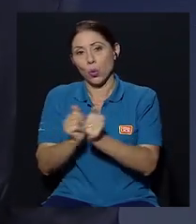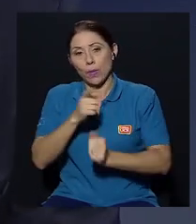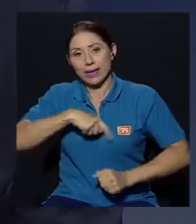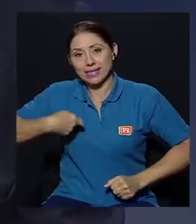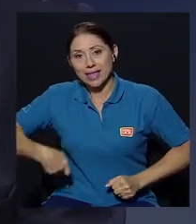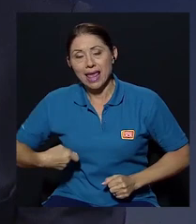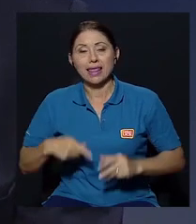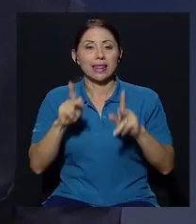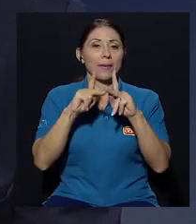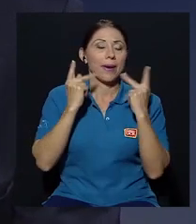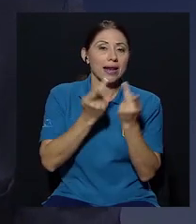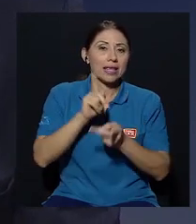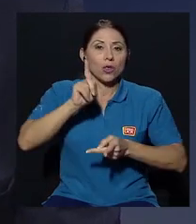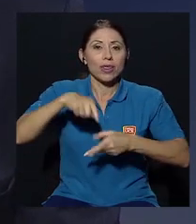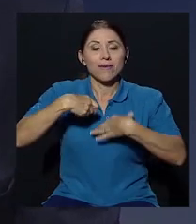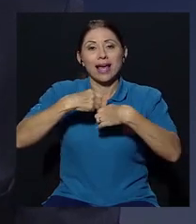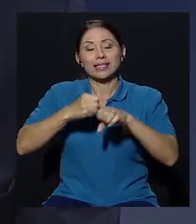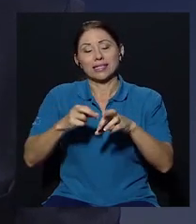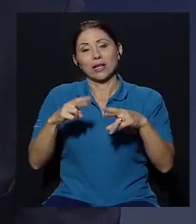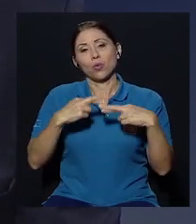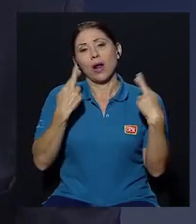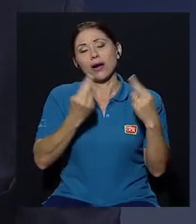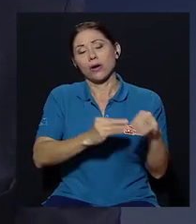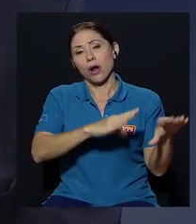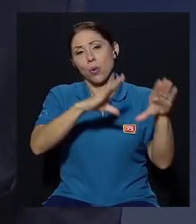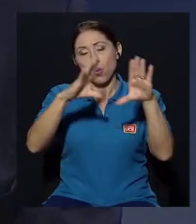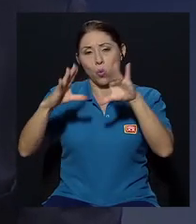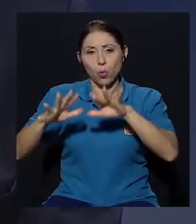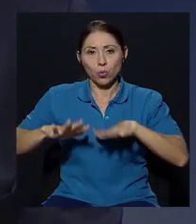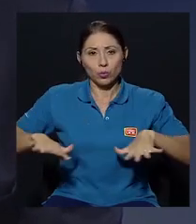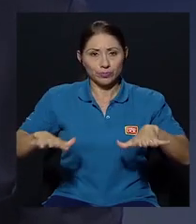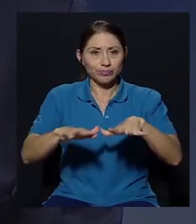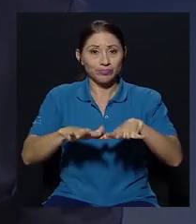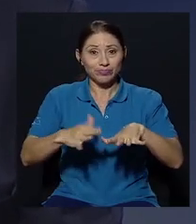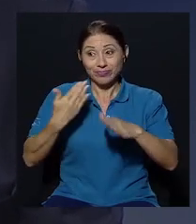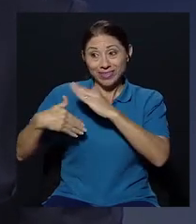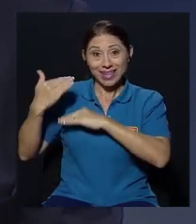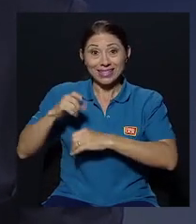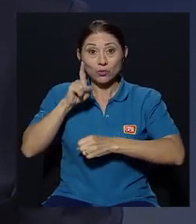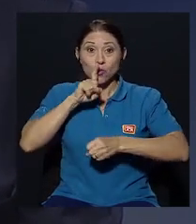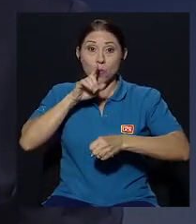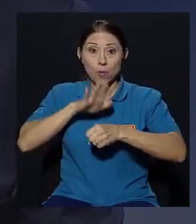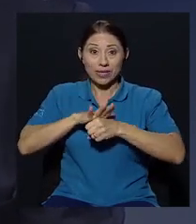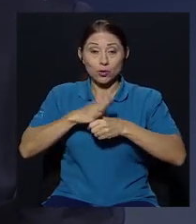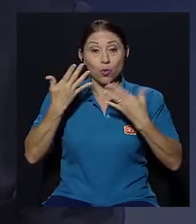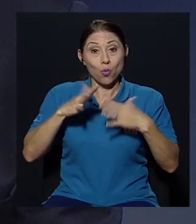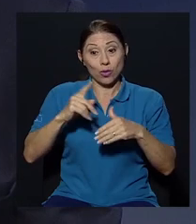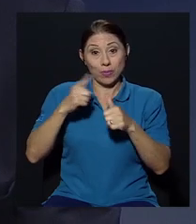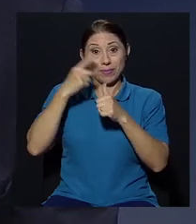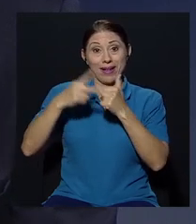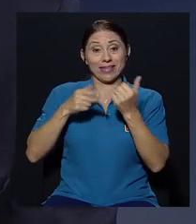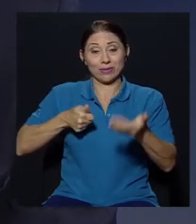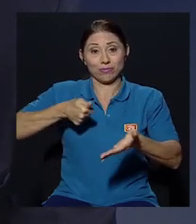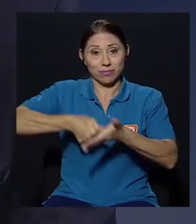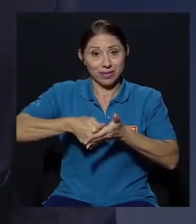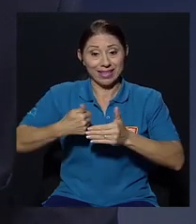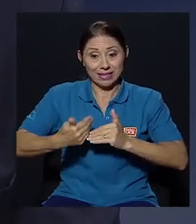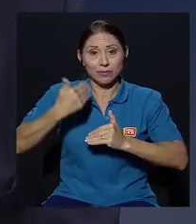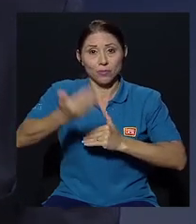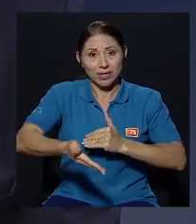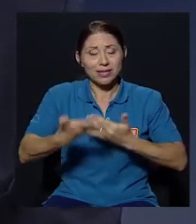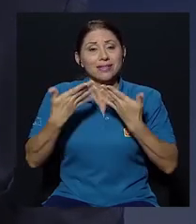partido tiene que reunirse a hacer una encerrona y había un compromiso de que pasada la primera ronda se comenzaba